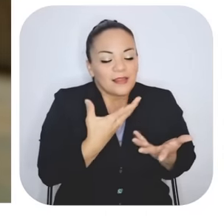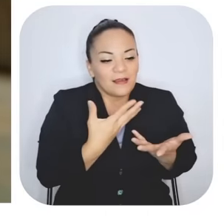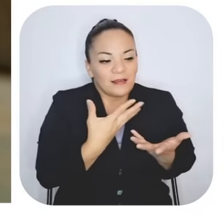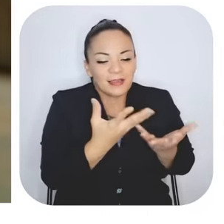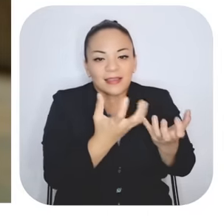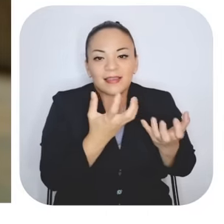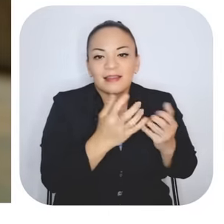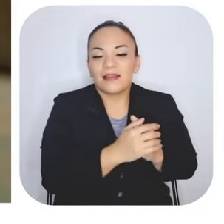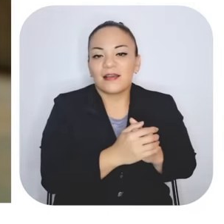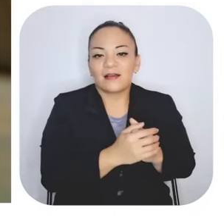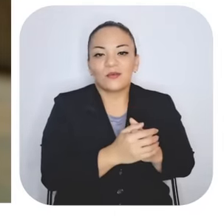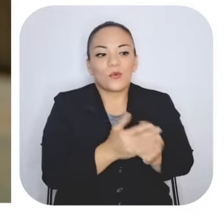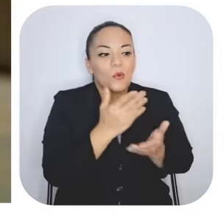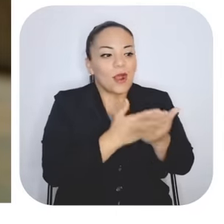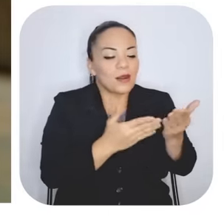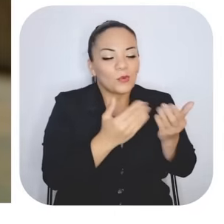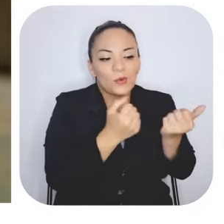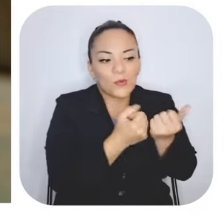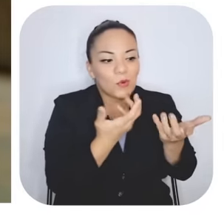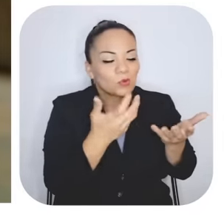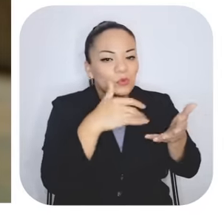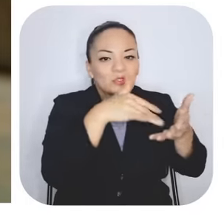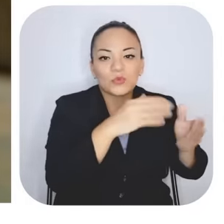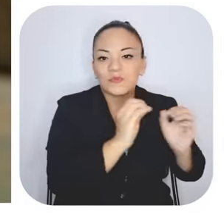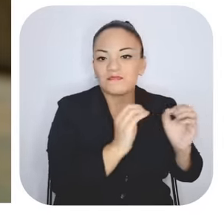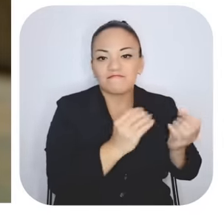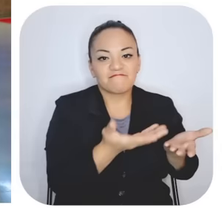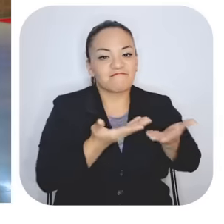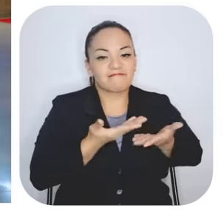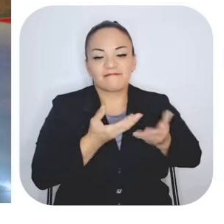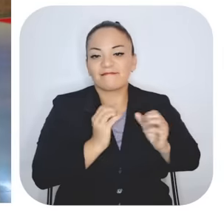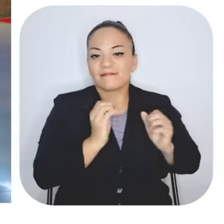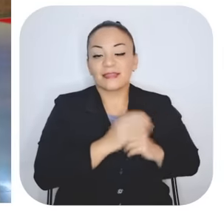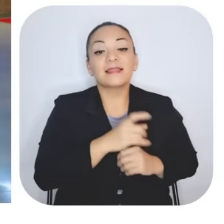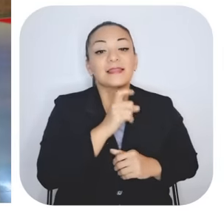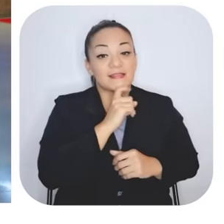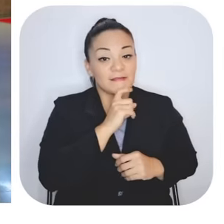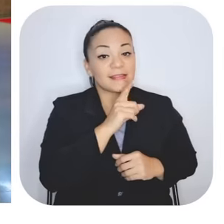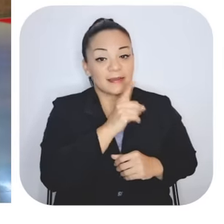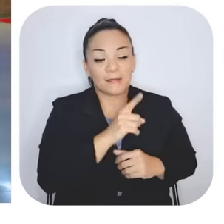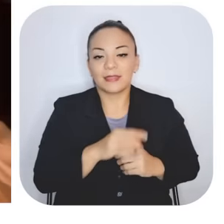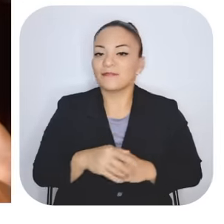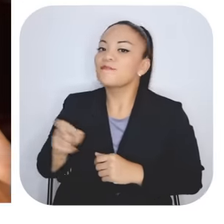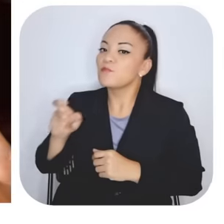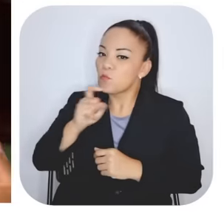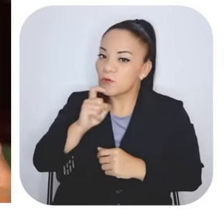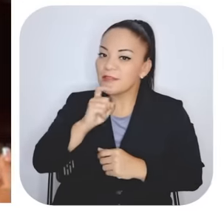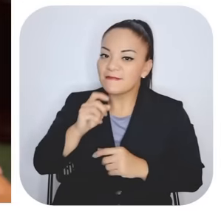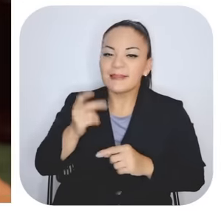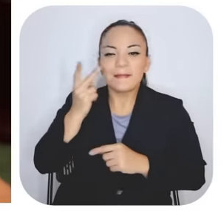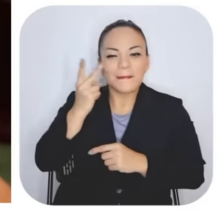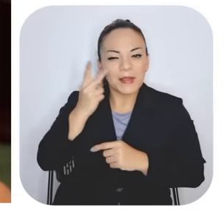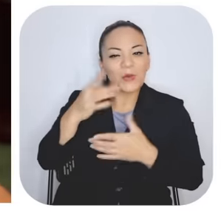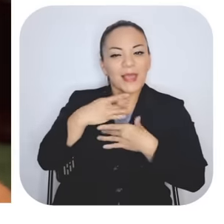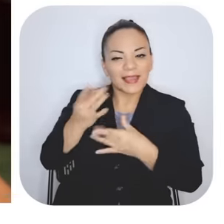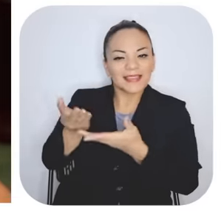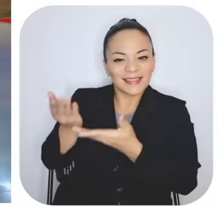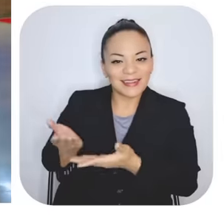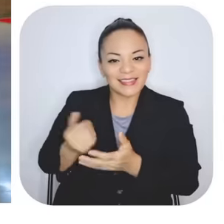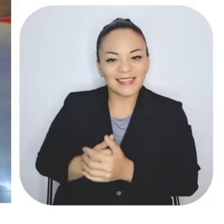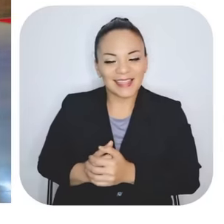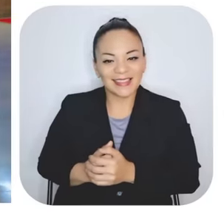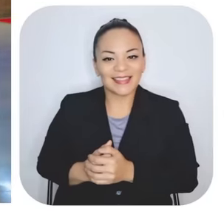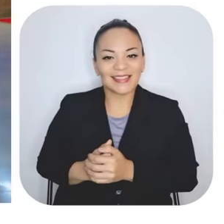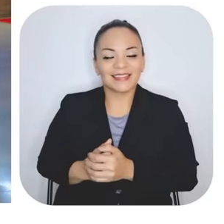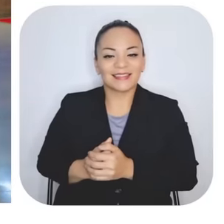un estudio, una recuación, nunca, o sea, nunca te dieron. Entonces, es algo que es muy difícil de ver. Muy difícil, pero vea, qué interesante,